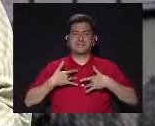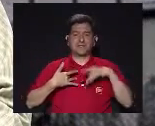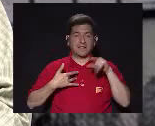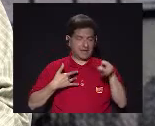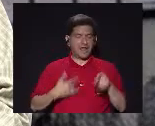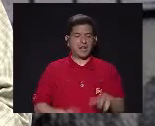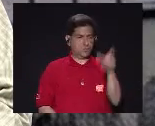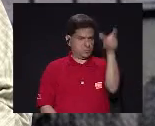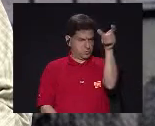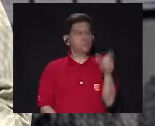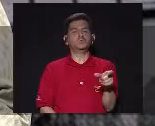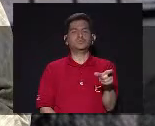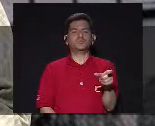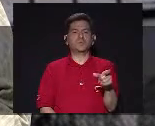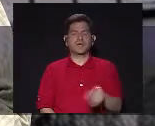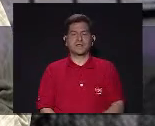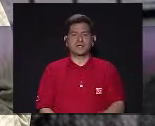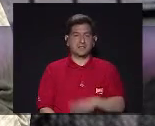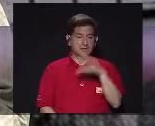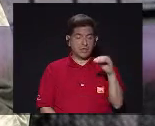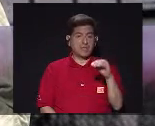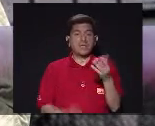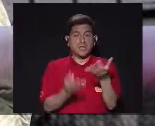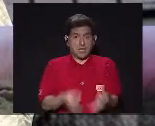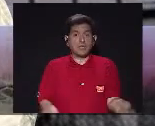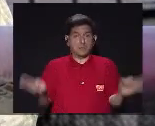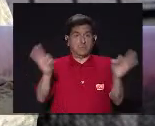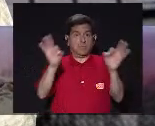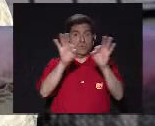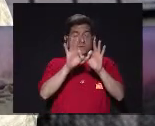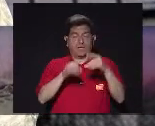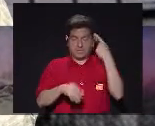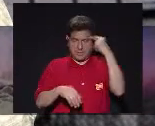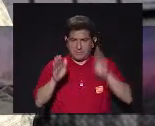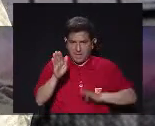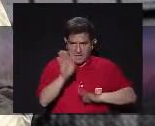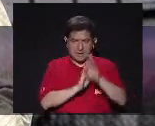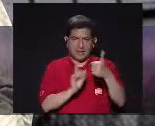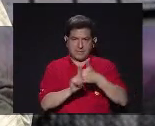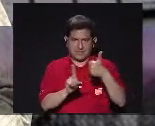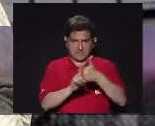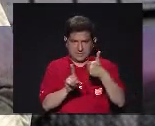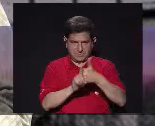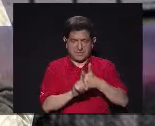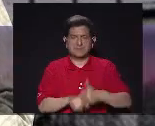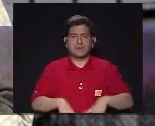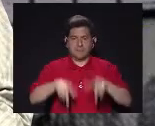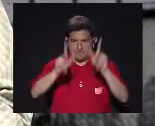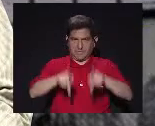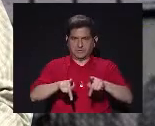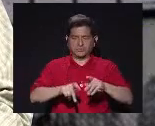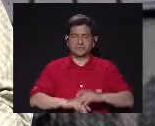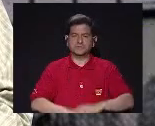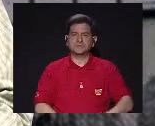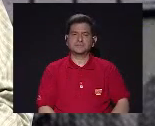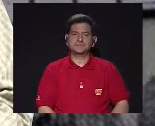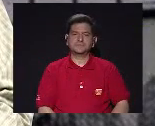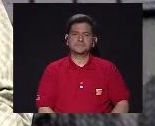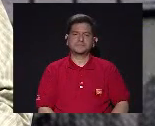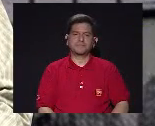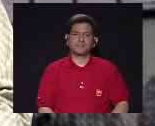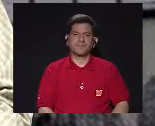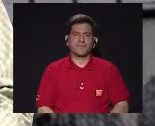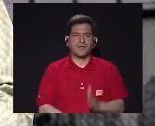la persona Se sienta Objeto Sujeto E imprescindible Para el desarrollo De él mismo Como persona